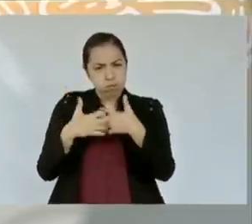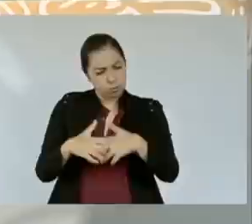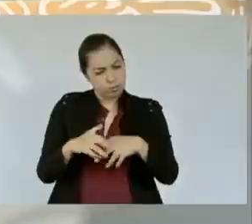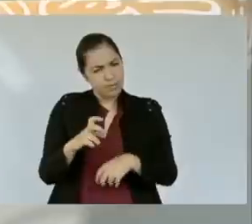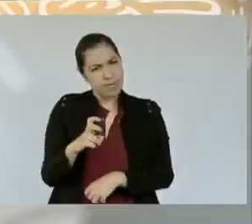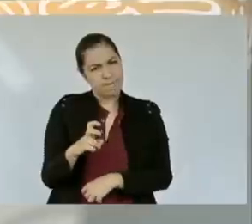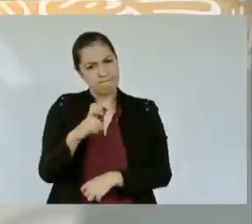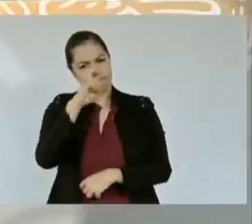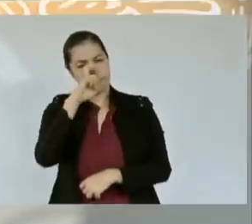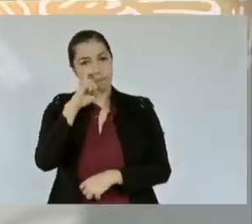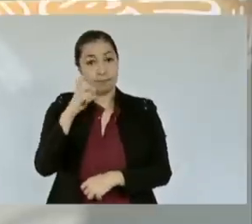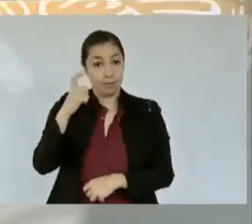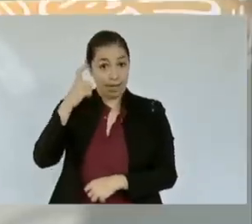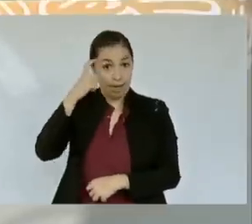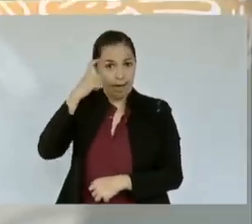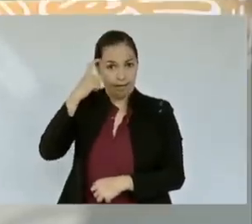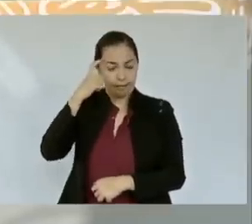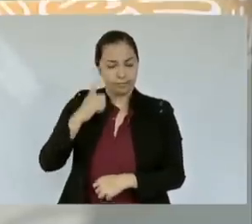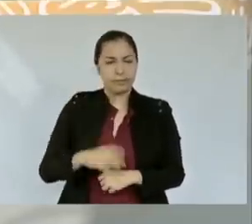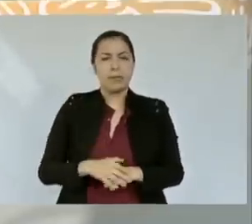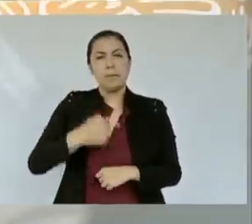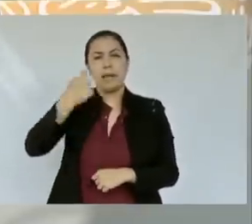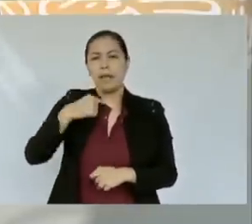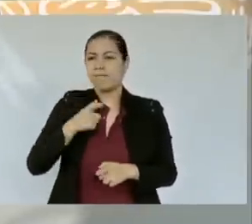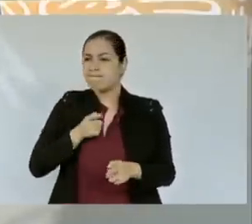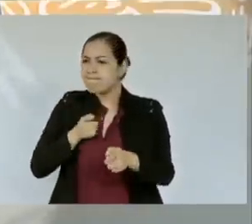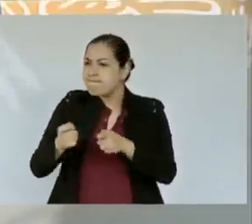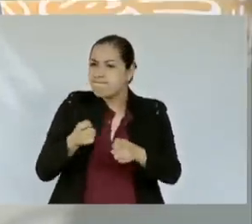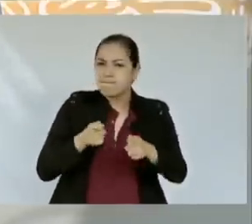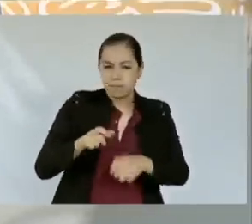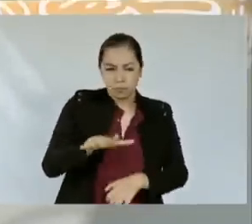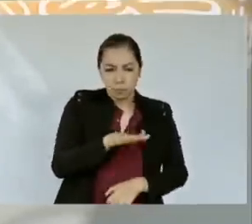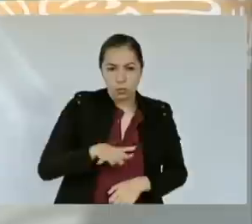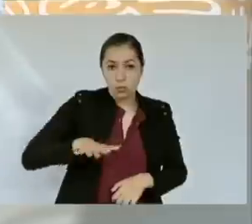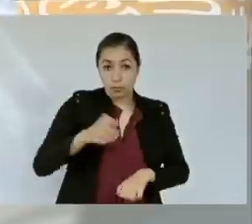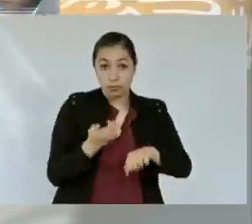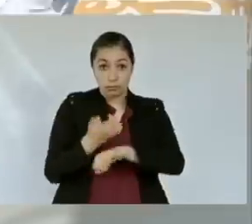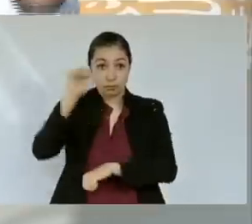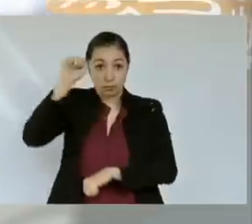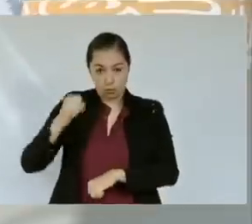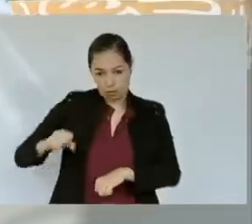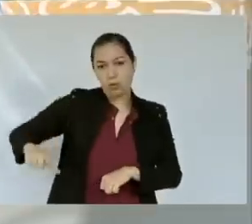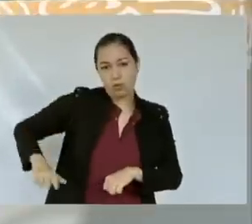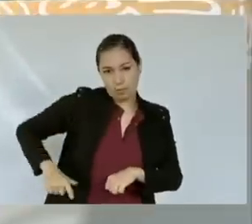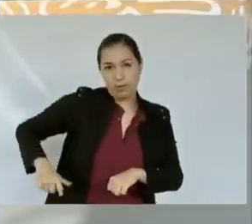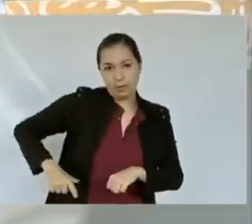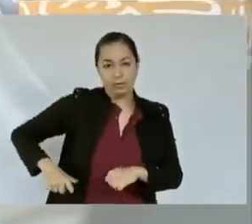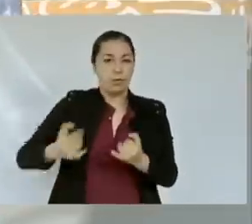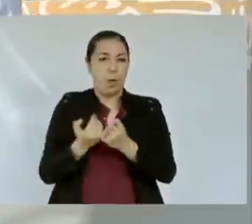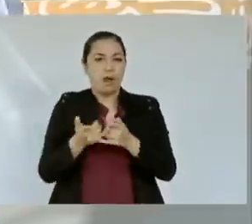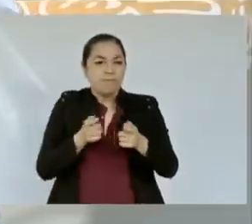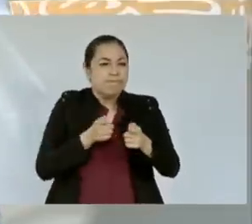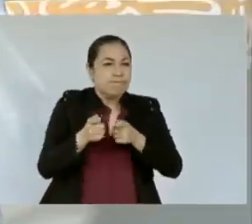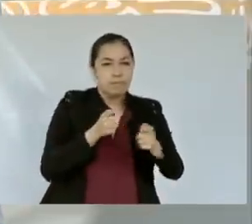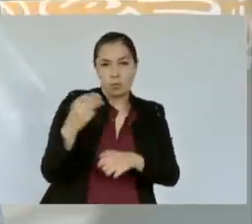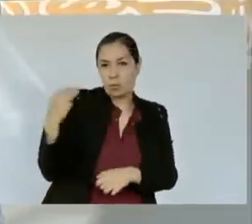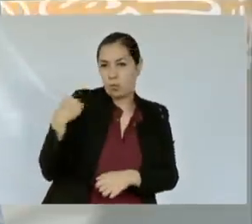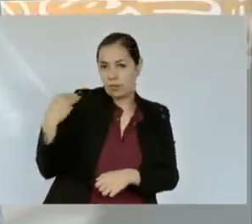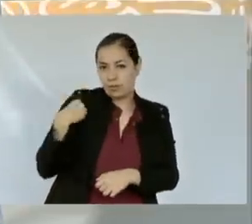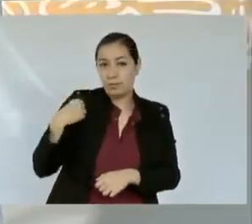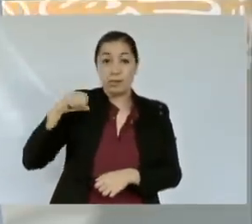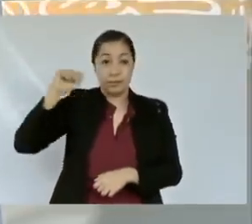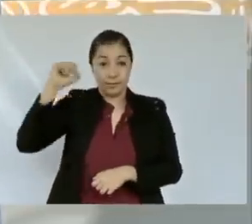estos menesteres para gobernar Sinaloa para gobernar el municipio de San Ignacio para gobernar el país